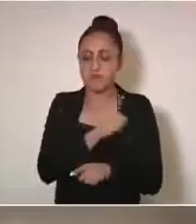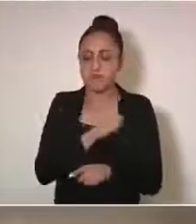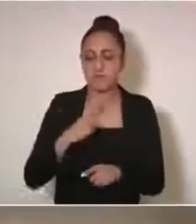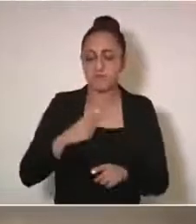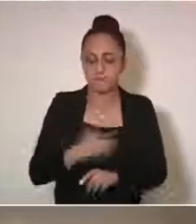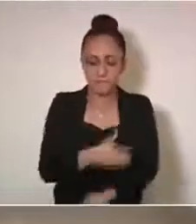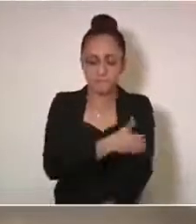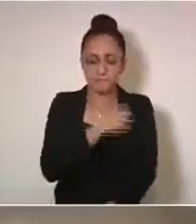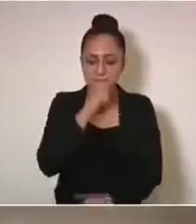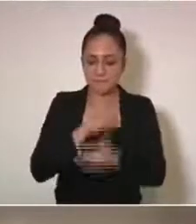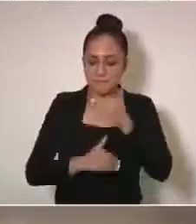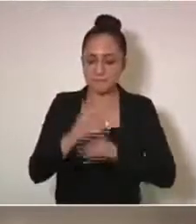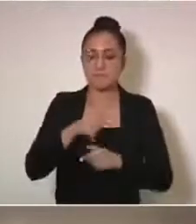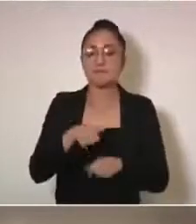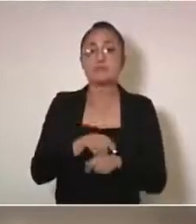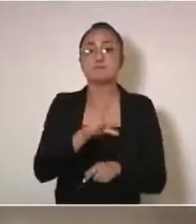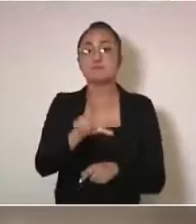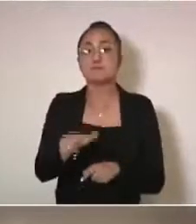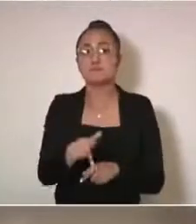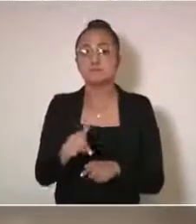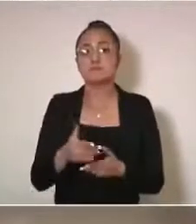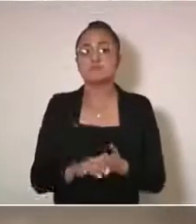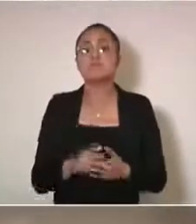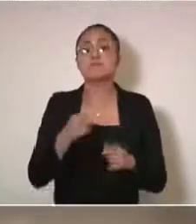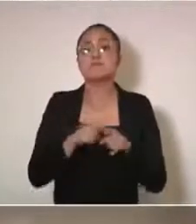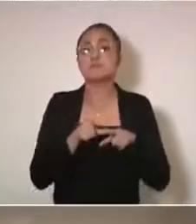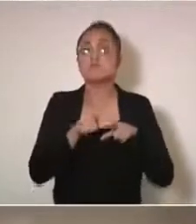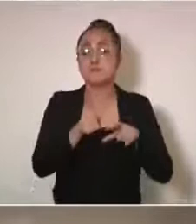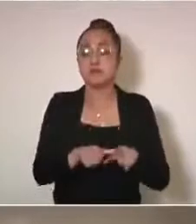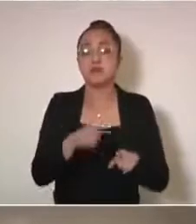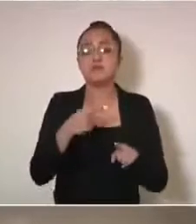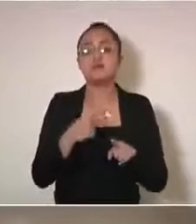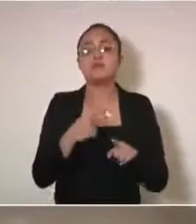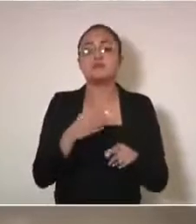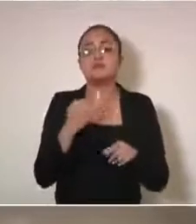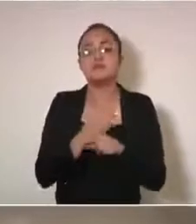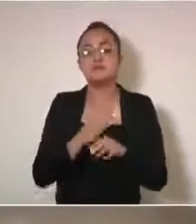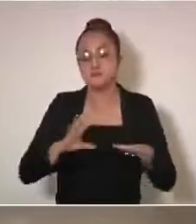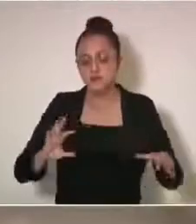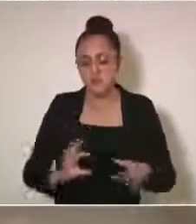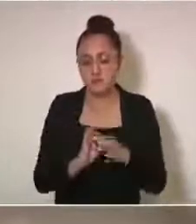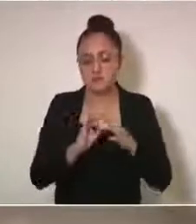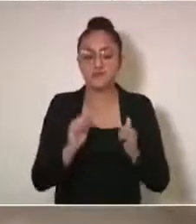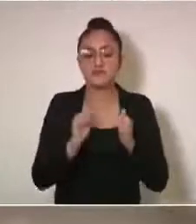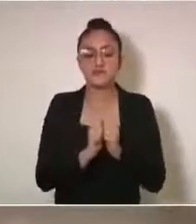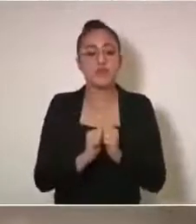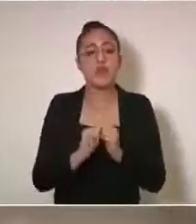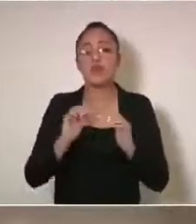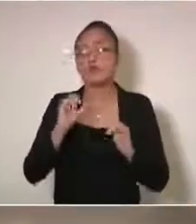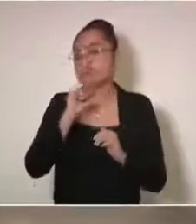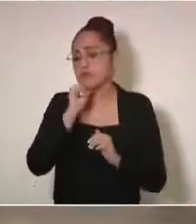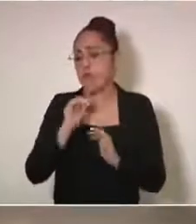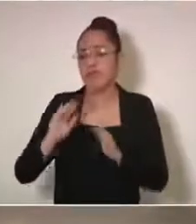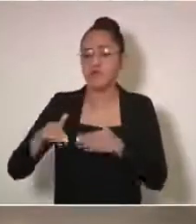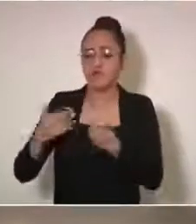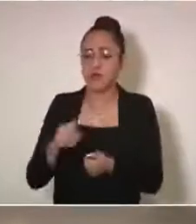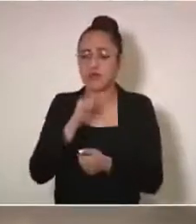procesos. Siguiente etapa, el seguimiento de las acciones solidarias, nadie afuera, nadie atrás.